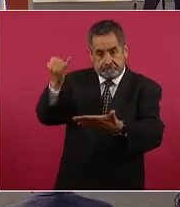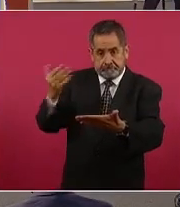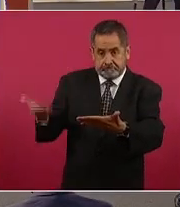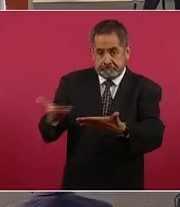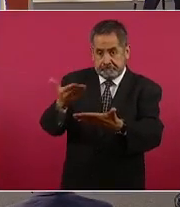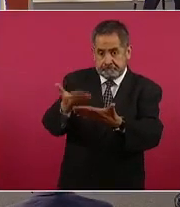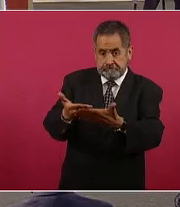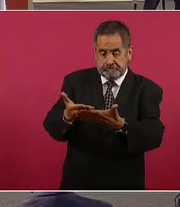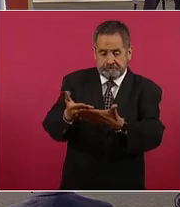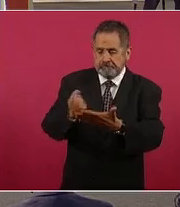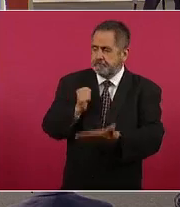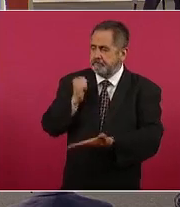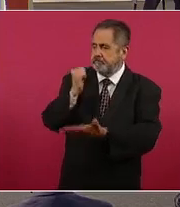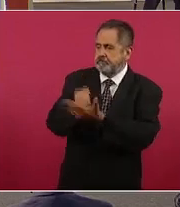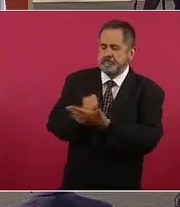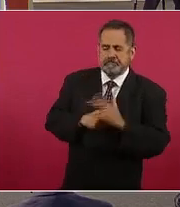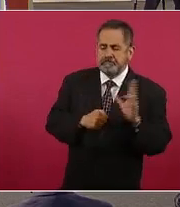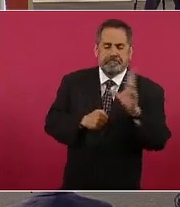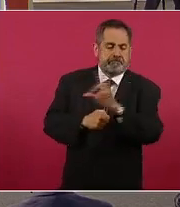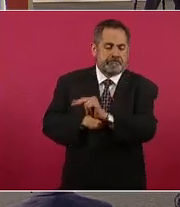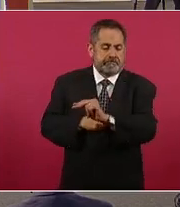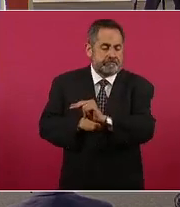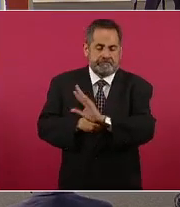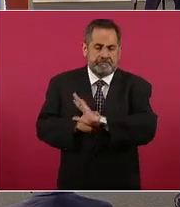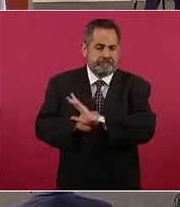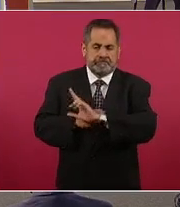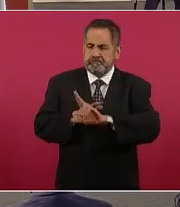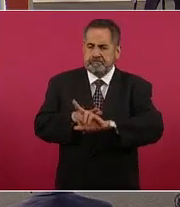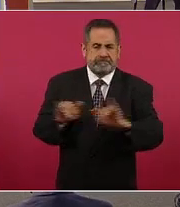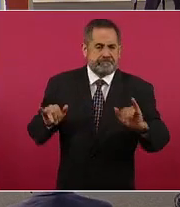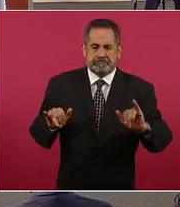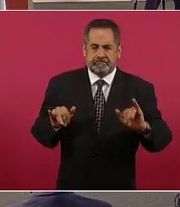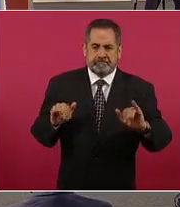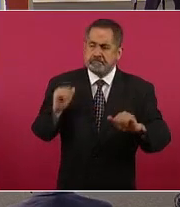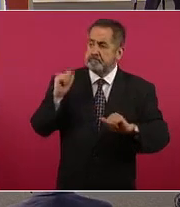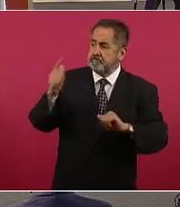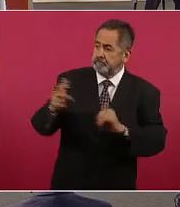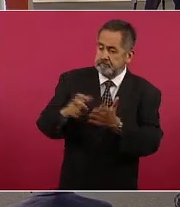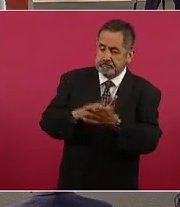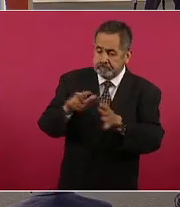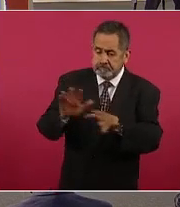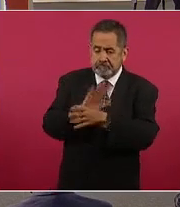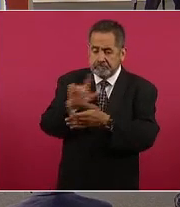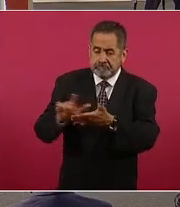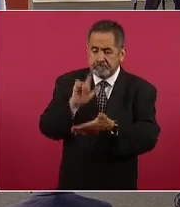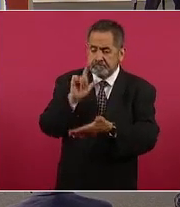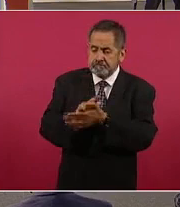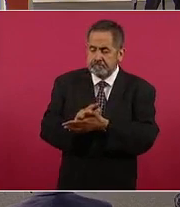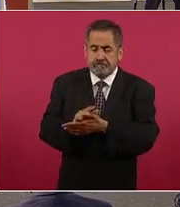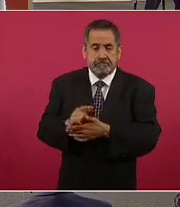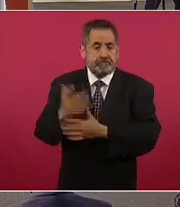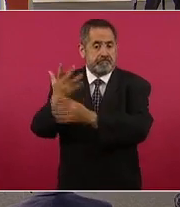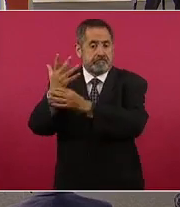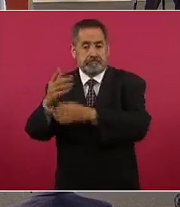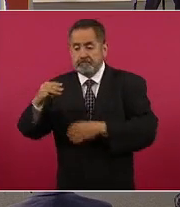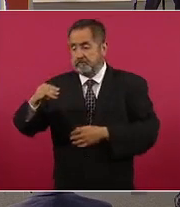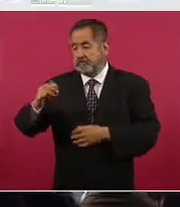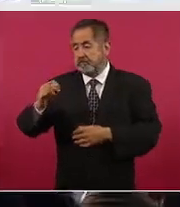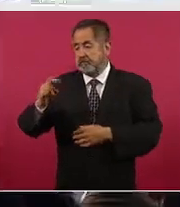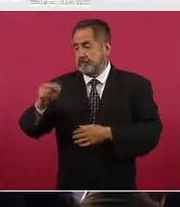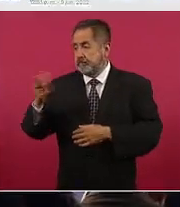ninguna iniciativa de reforma planteada por Morena